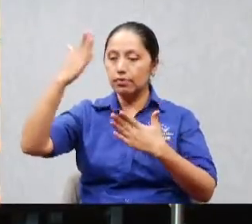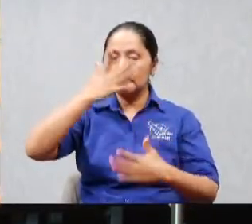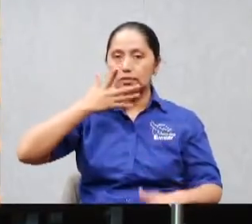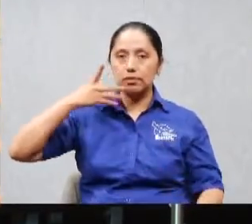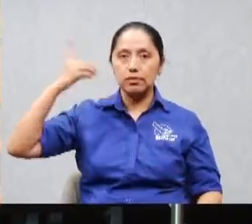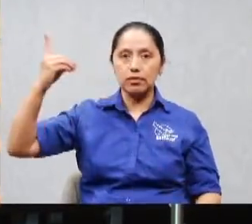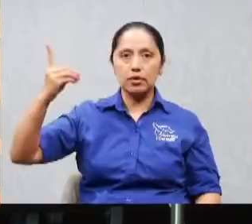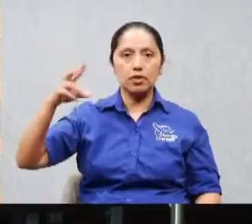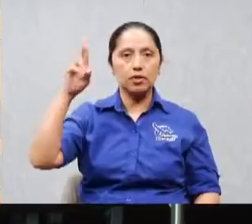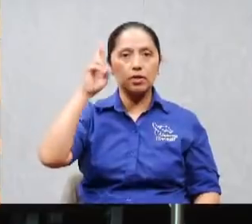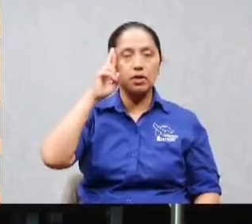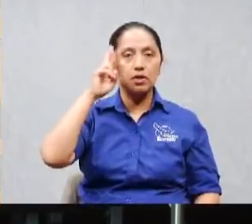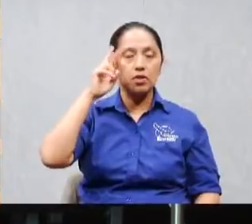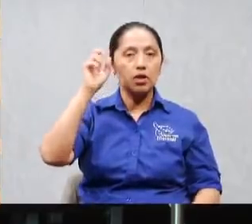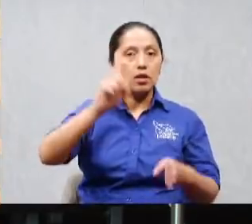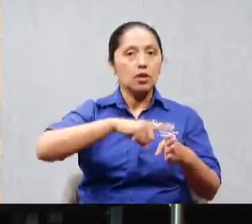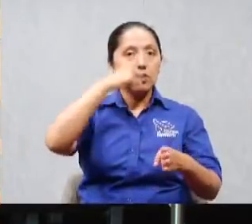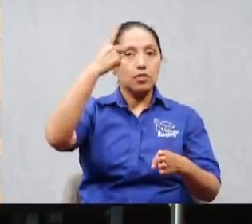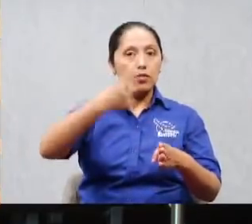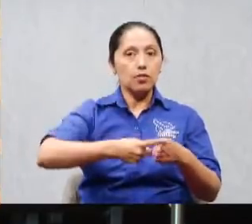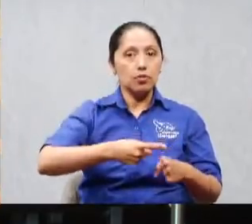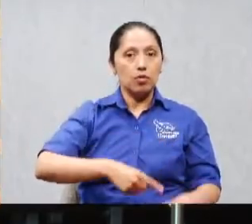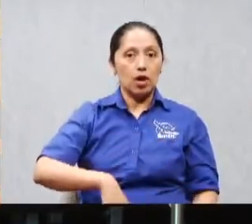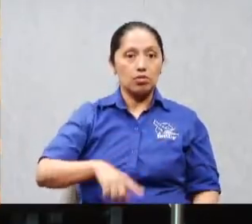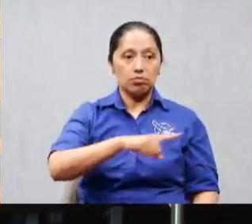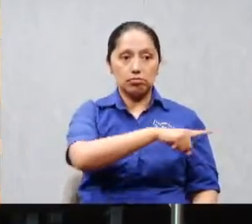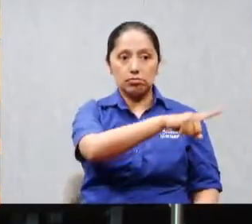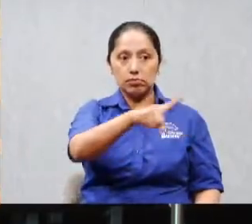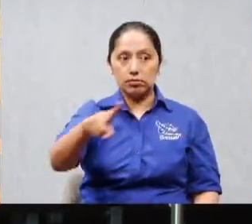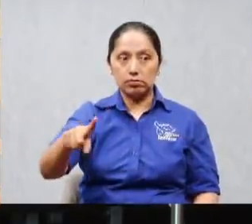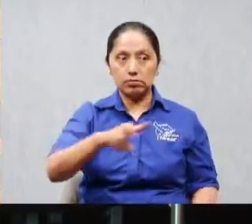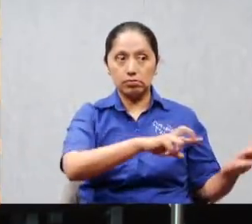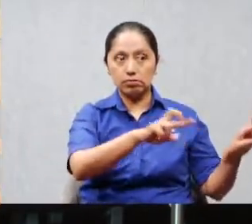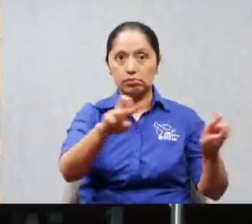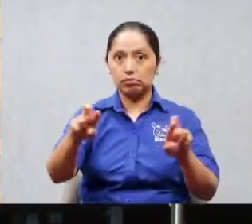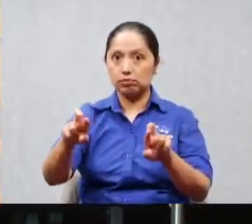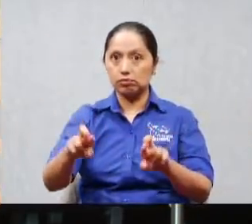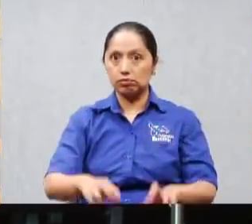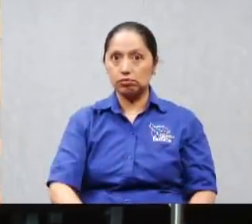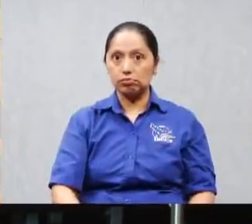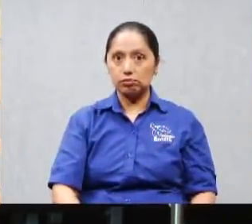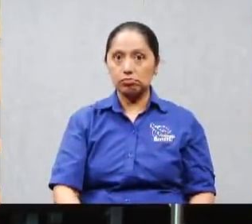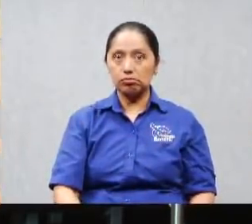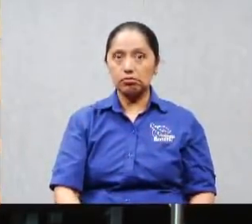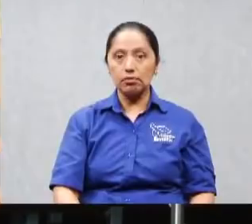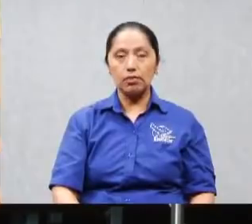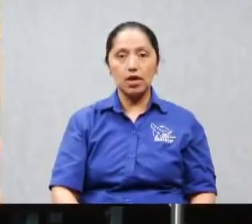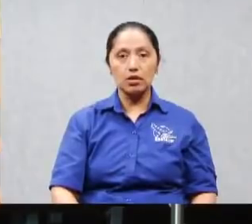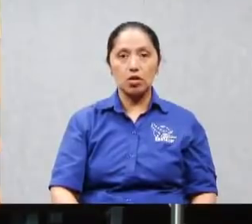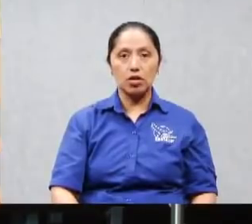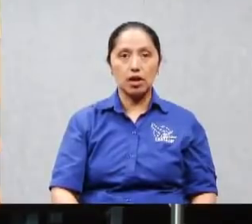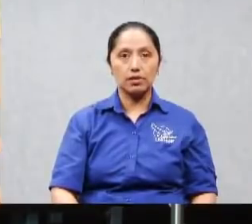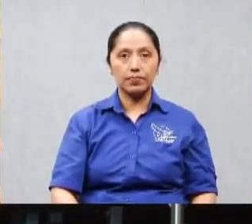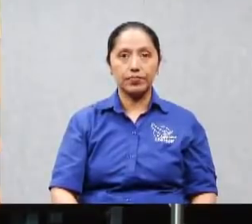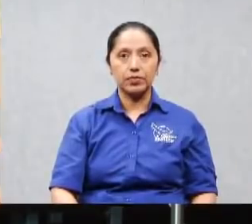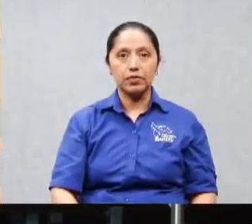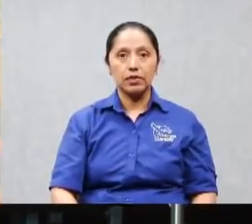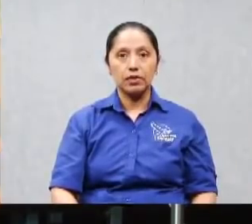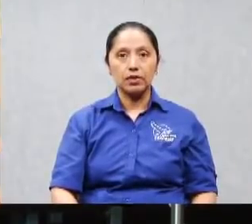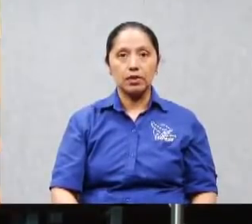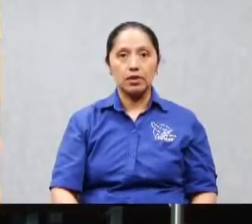cuando nos estén felicitando demasiado los hombres andamos mal eso no lo digo yo